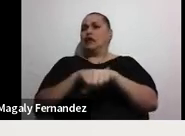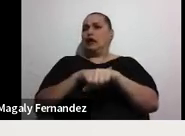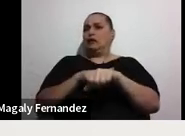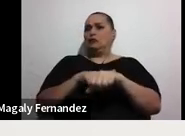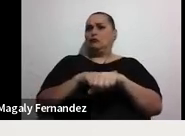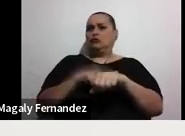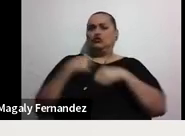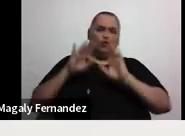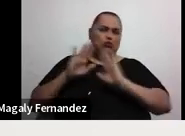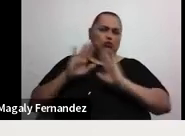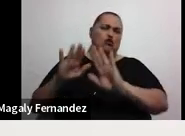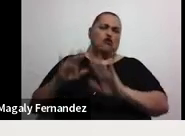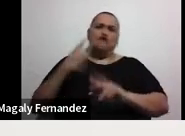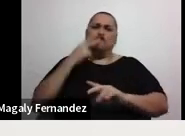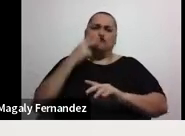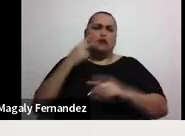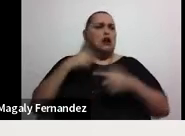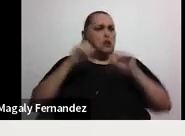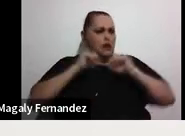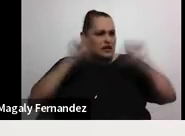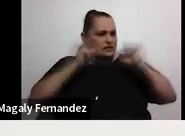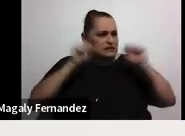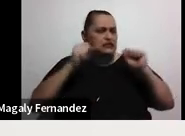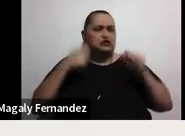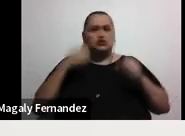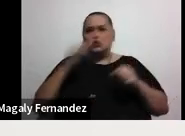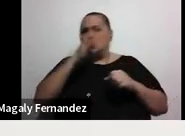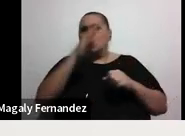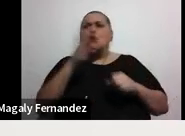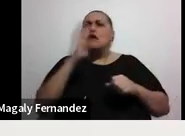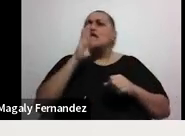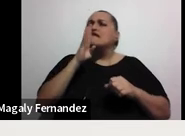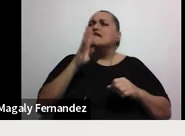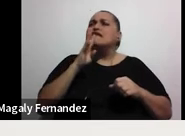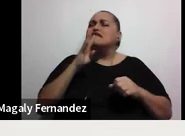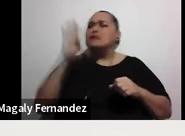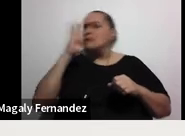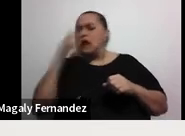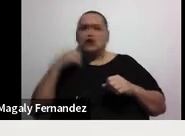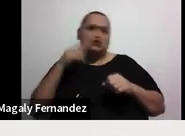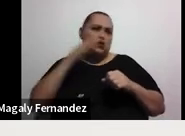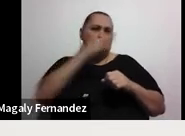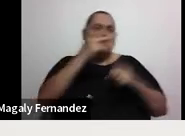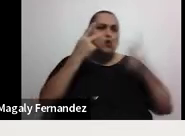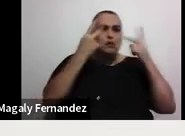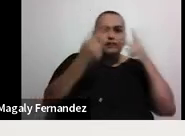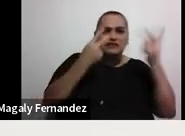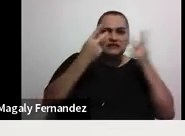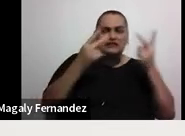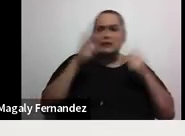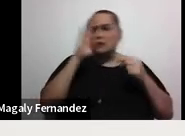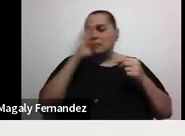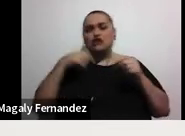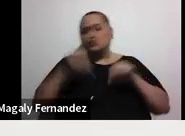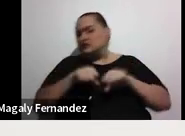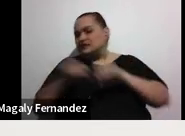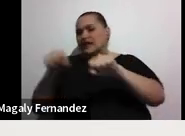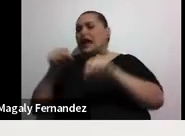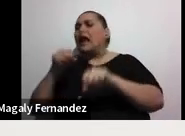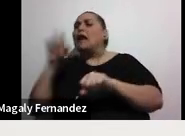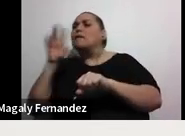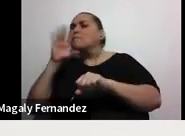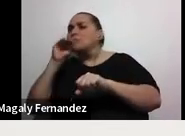fumar y voy a hacer ejercicio y voy a hablar con mi mamá y voy a verla todos los domingos y voy a sacar a pasear al perro.